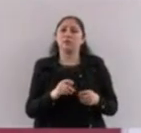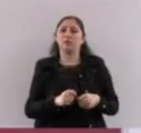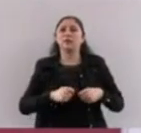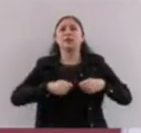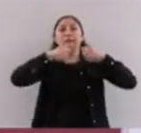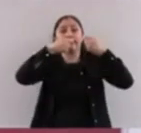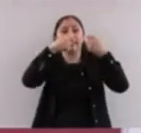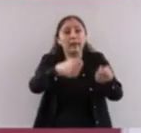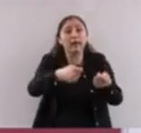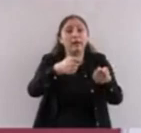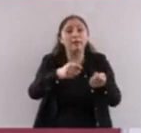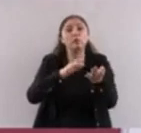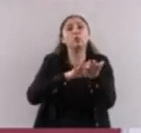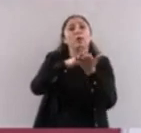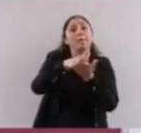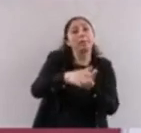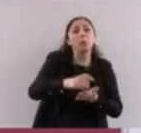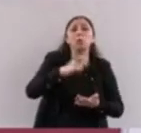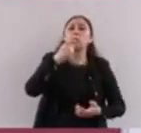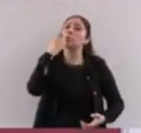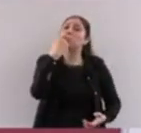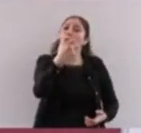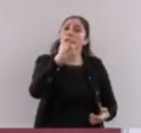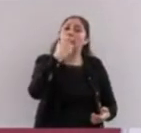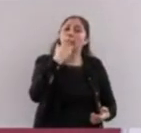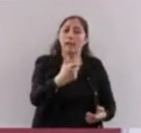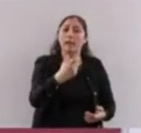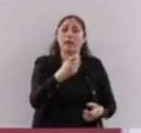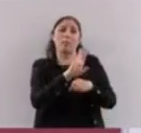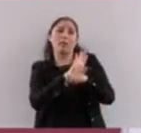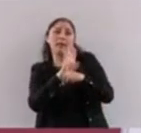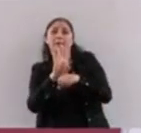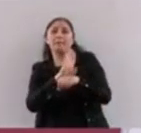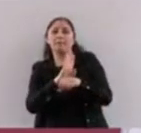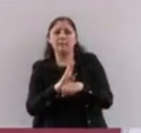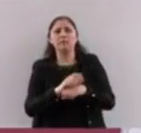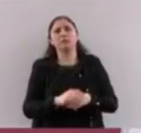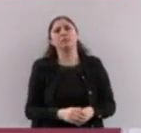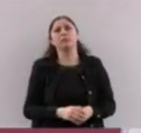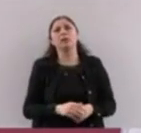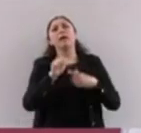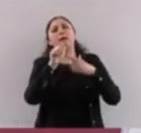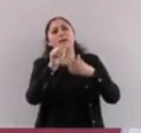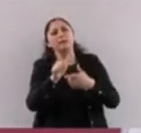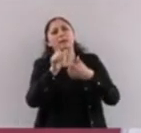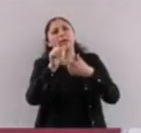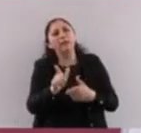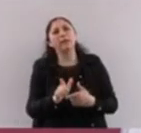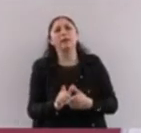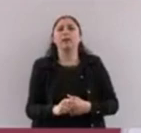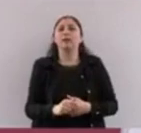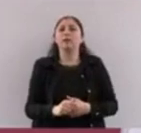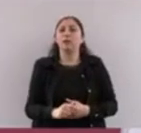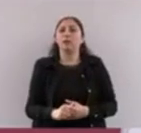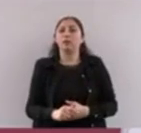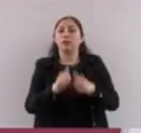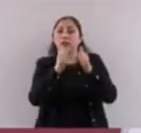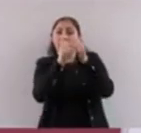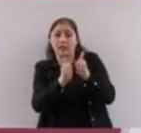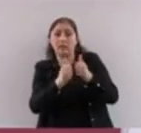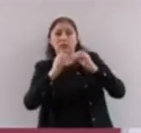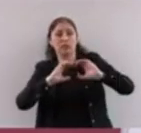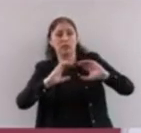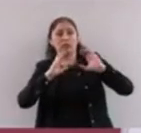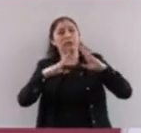para que tuvieran para su comida, para sus medicinas y se mantuvieran en casa. Y también ustedes fueron los